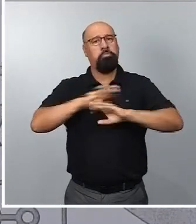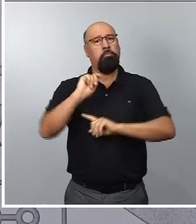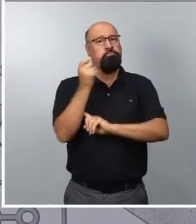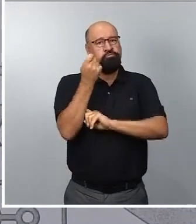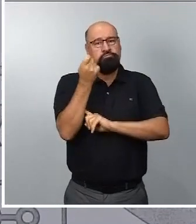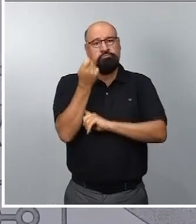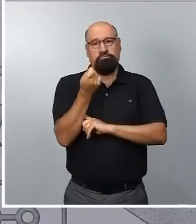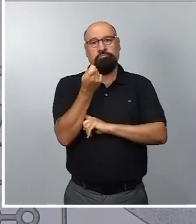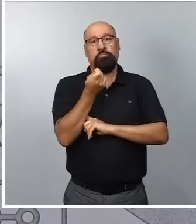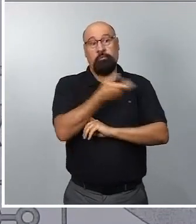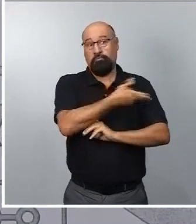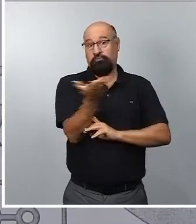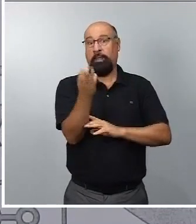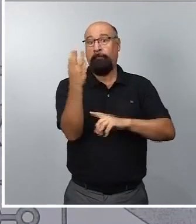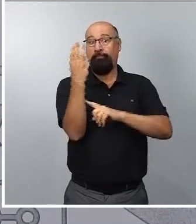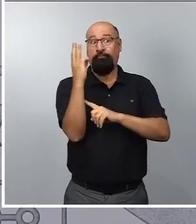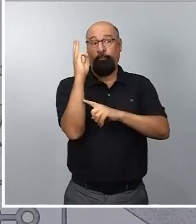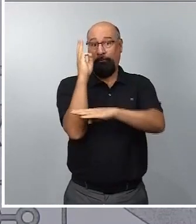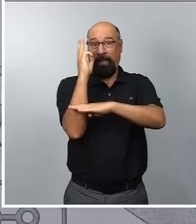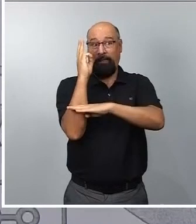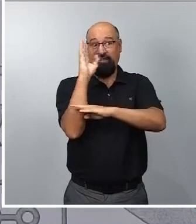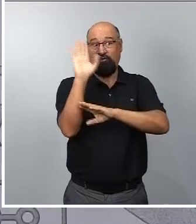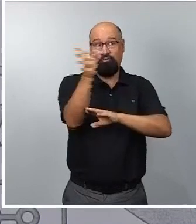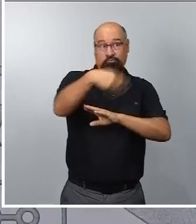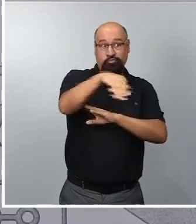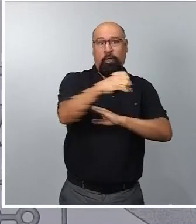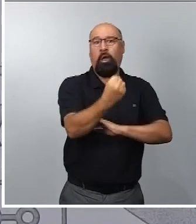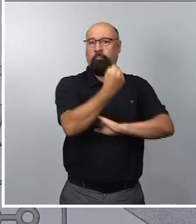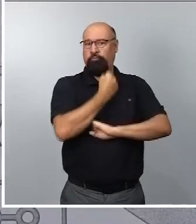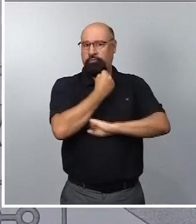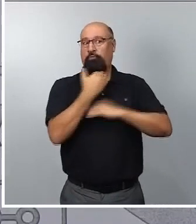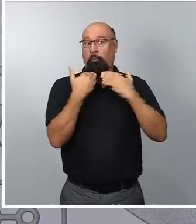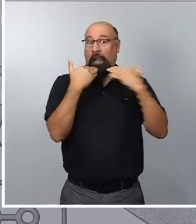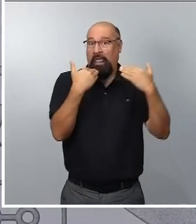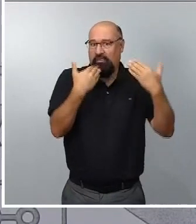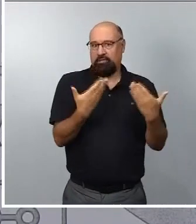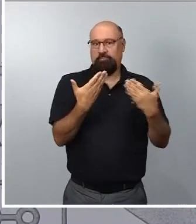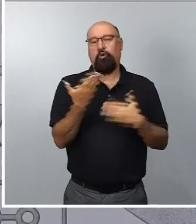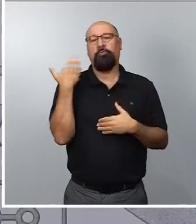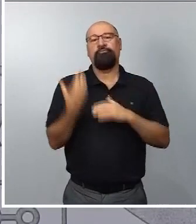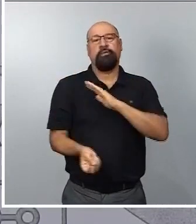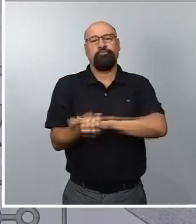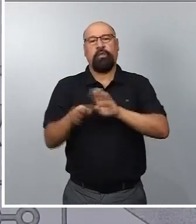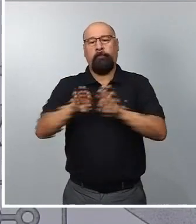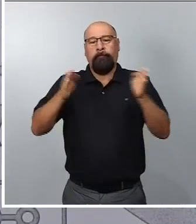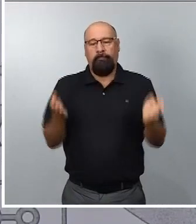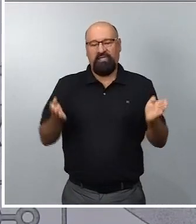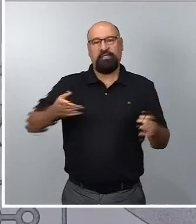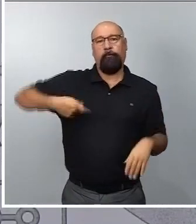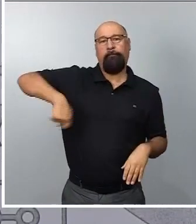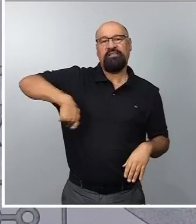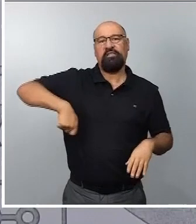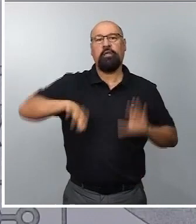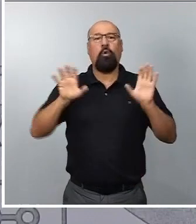el respaldo parlamentario exigido, tal y como quedó acreditado la semana pasada en la Constitución de la Mesa y la presidencia del